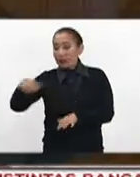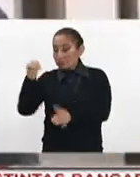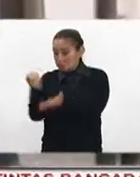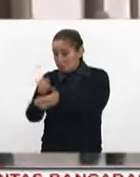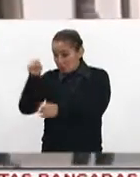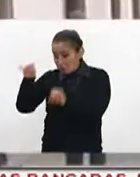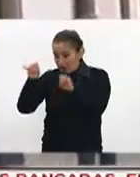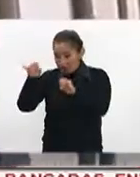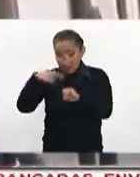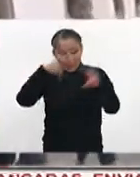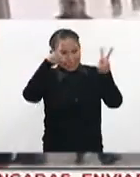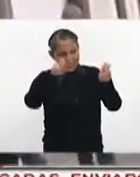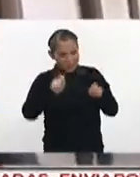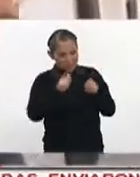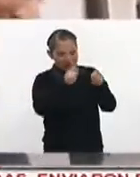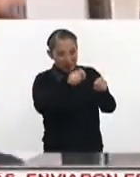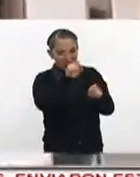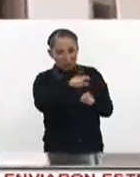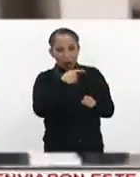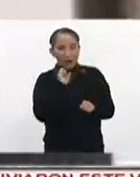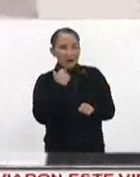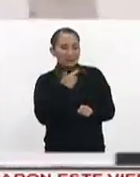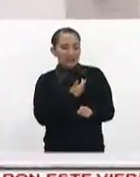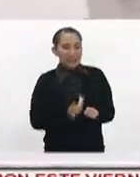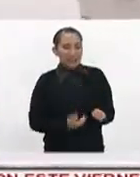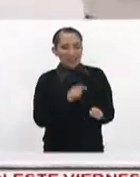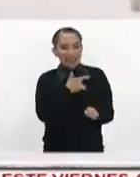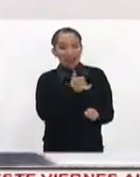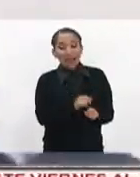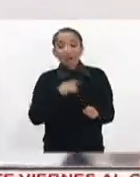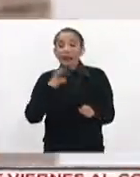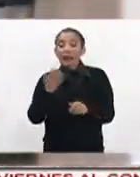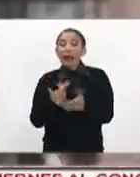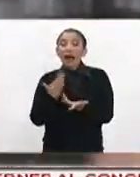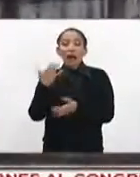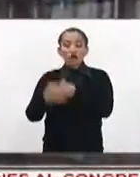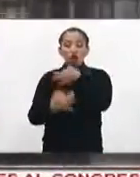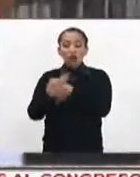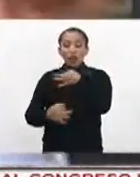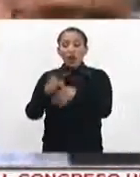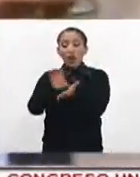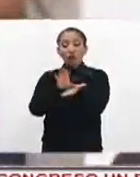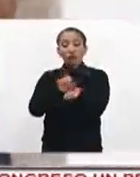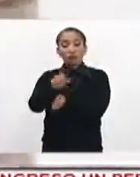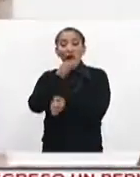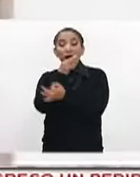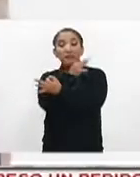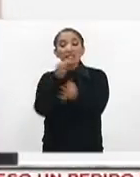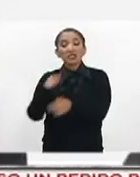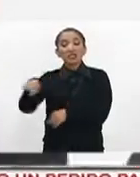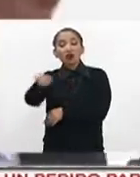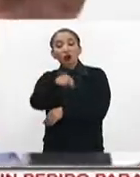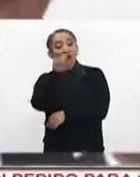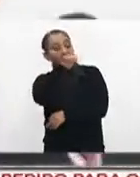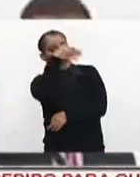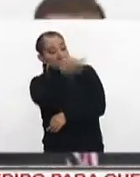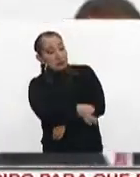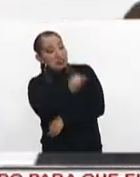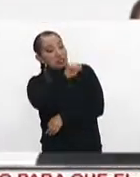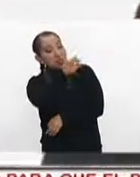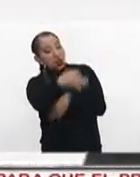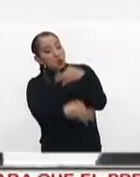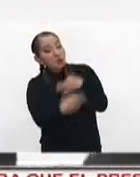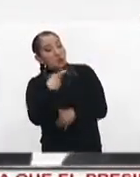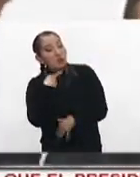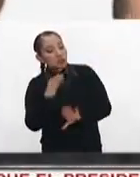aprobación, el caso del vicepresidente Glass será remitido a la Corte Constitucional, quien debe informar si admite o no el